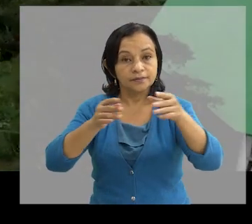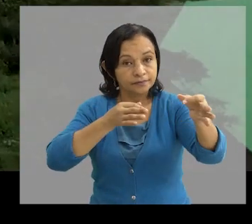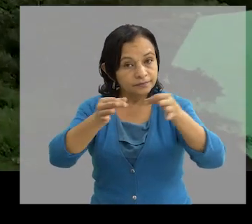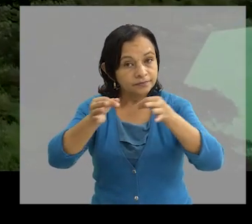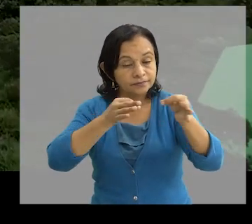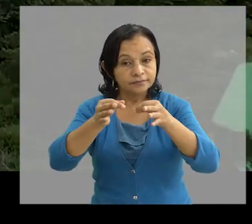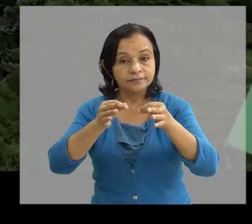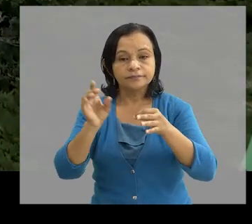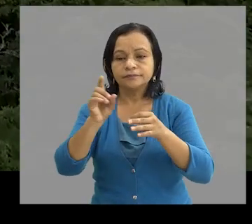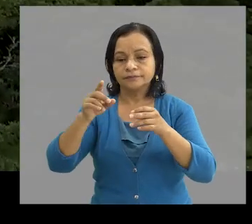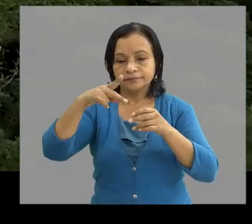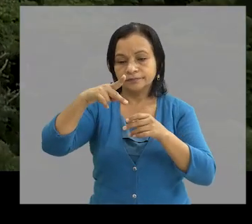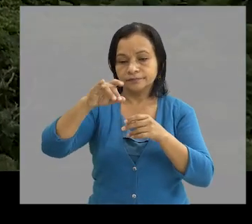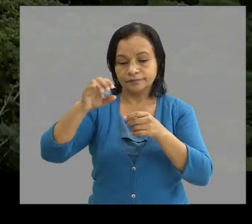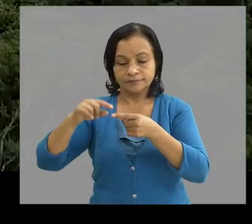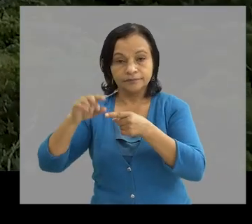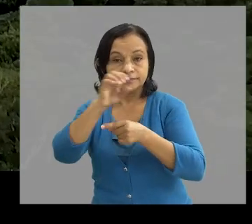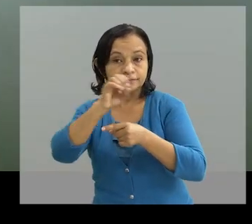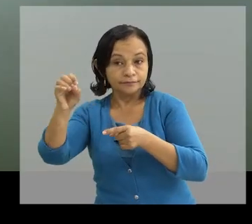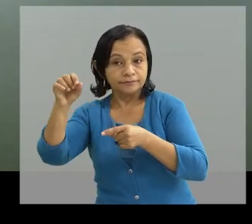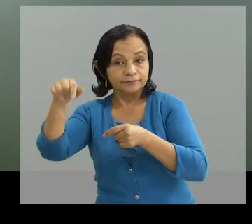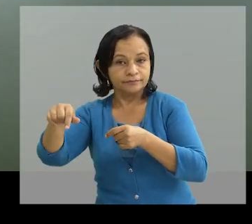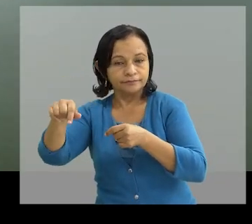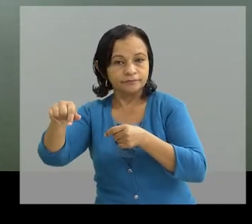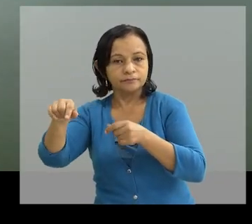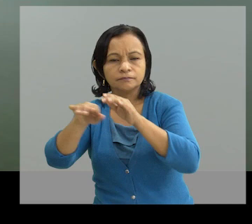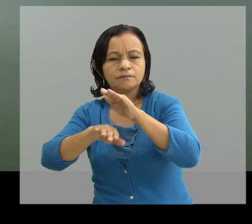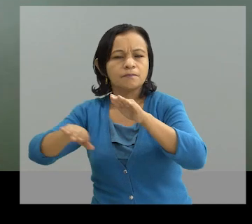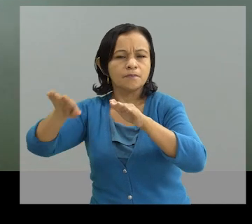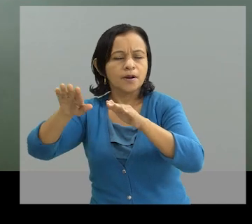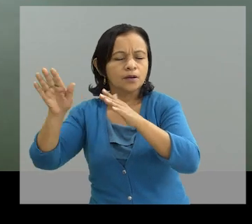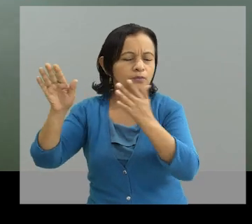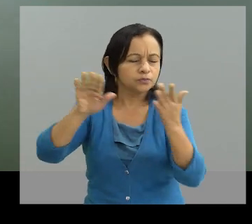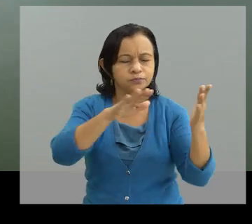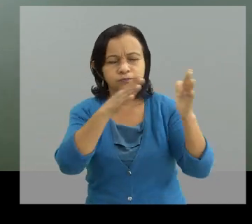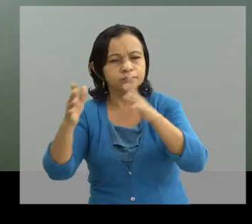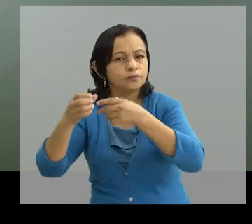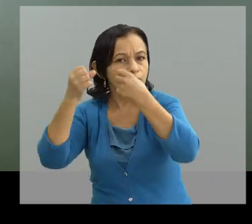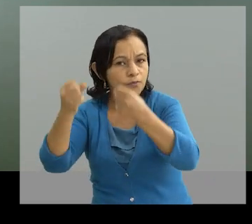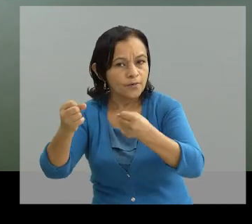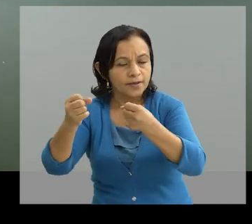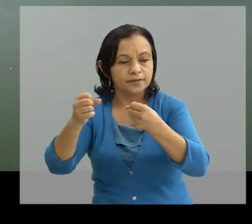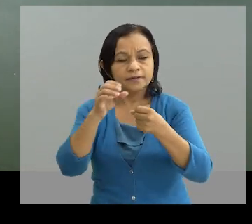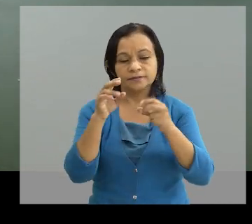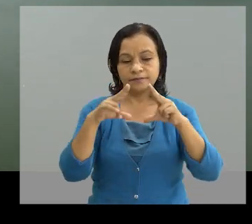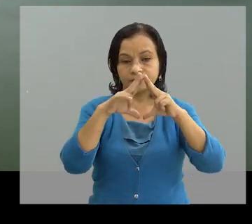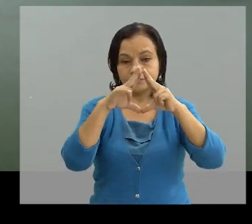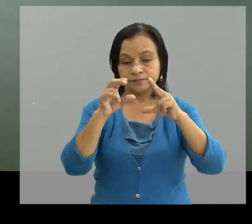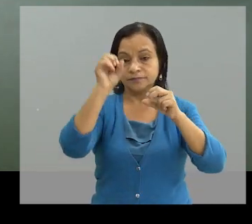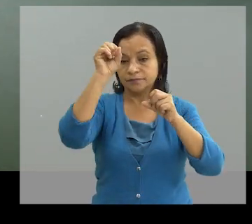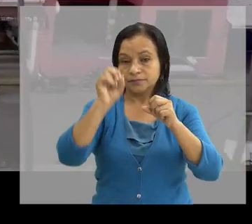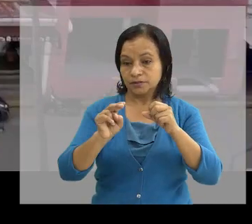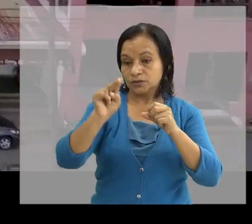reportes, la zona del Pacífico y Occidente del país Es donde se registran los vientos más fuertes Seguido del Caribe Norte